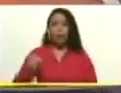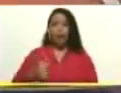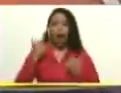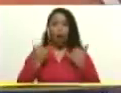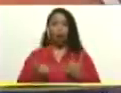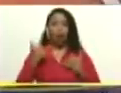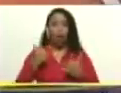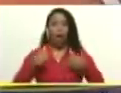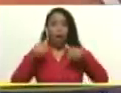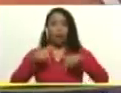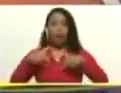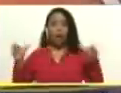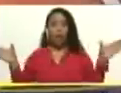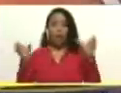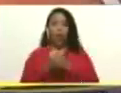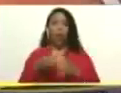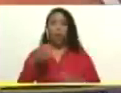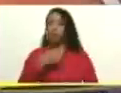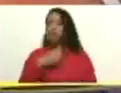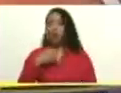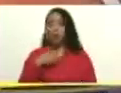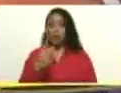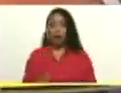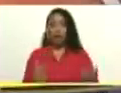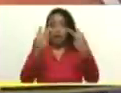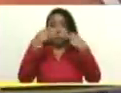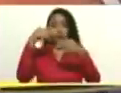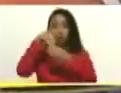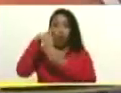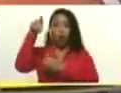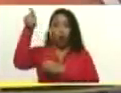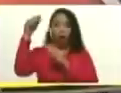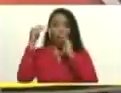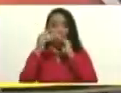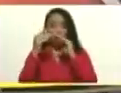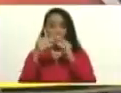en esta reunión y que nos pueden estar escuchando en sus casas, en sus hogares.